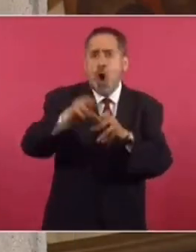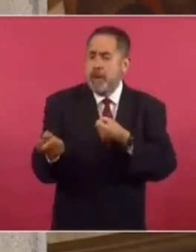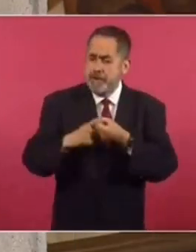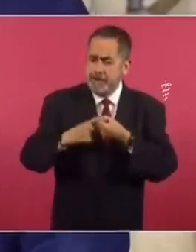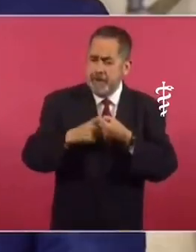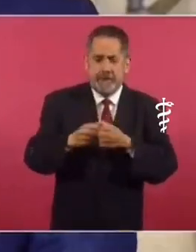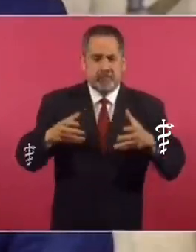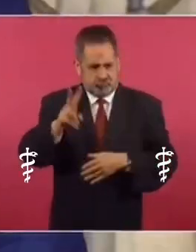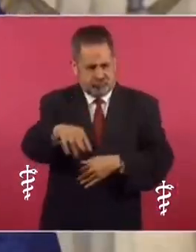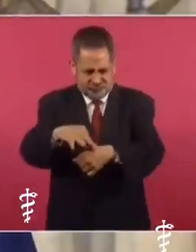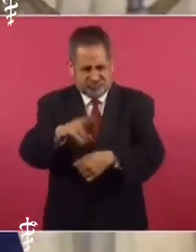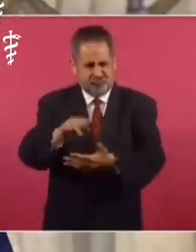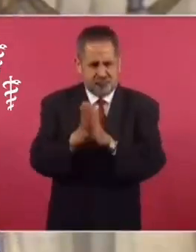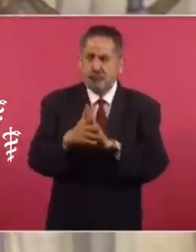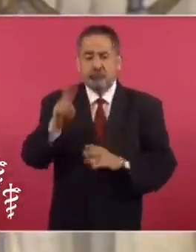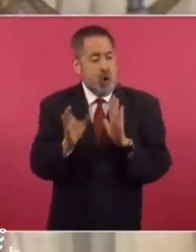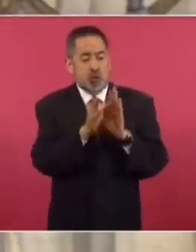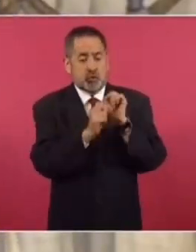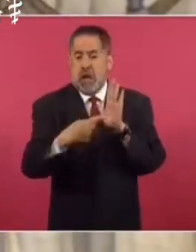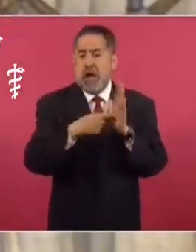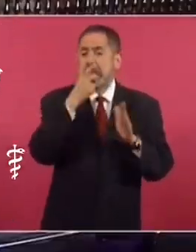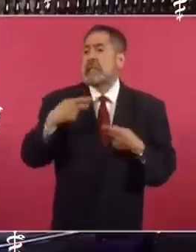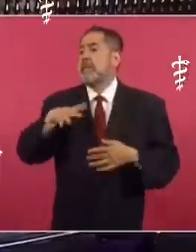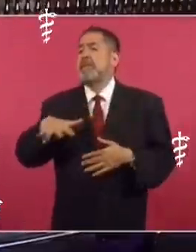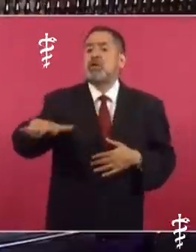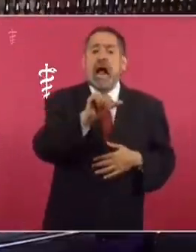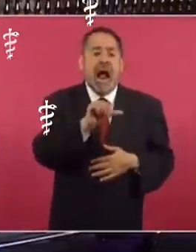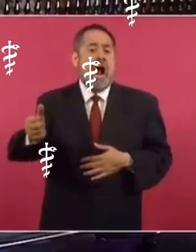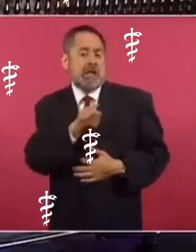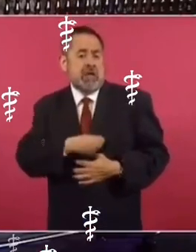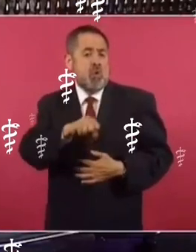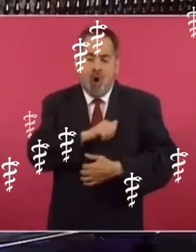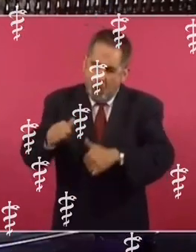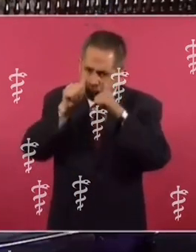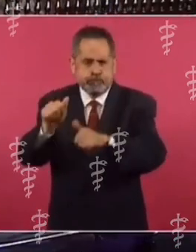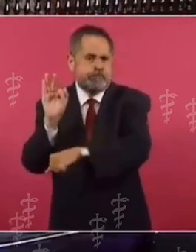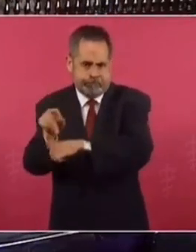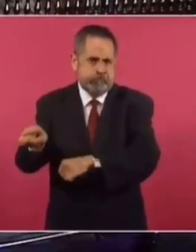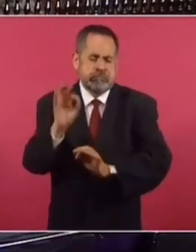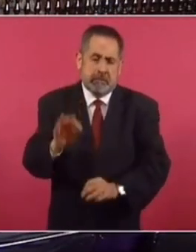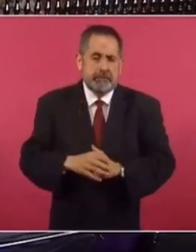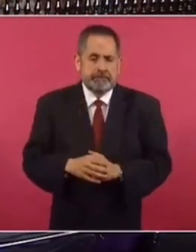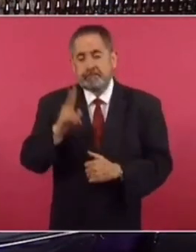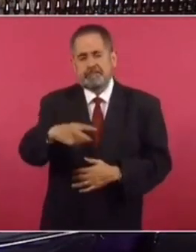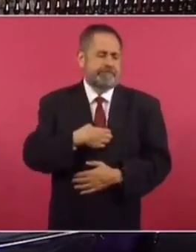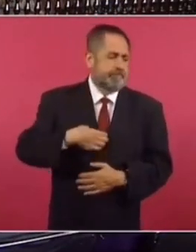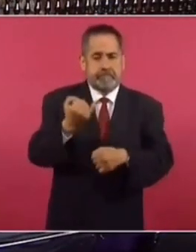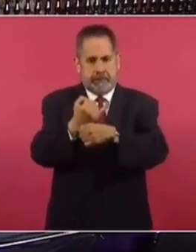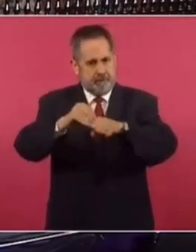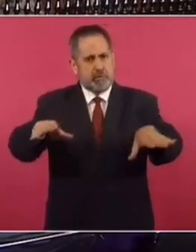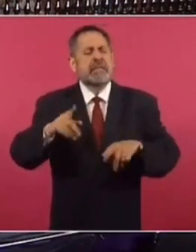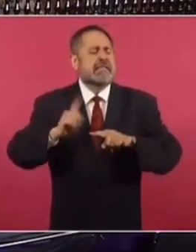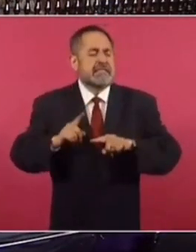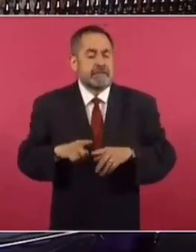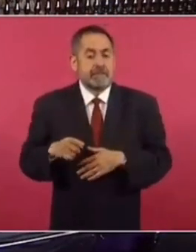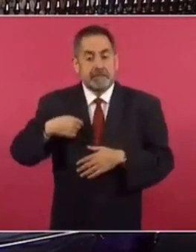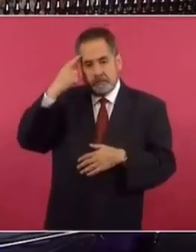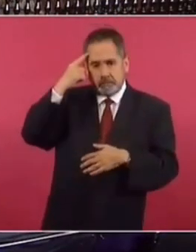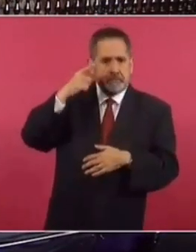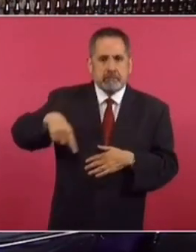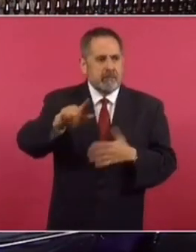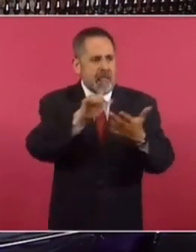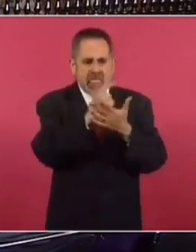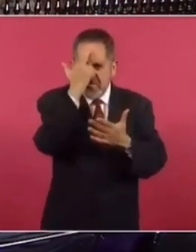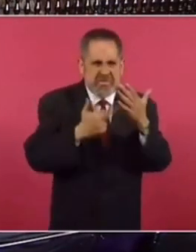Vamos a hacer realidad el derecho constitucional del pueblo a la salud. Es muy satisfactorio poder informar que estamos reduciendo la